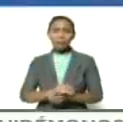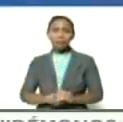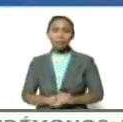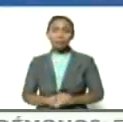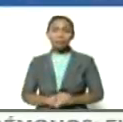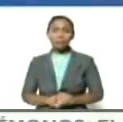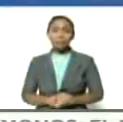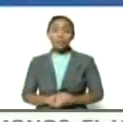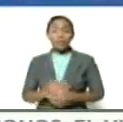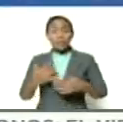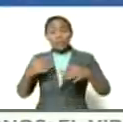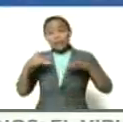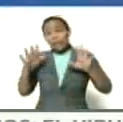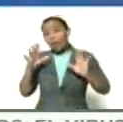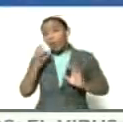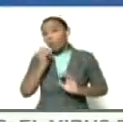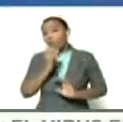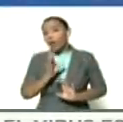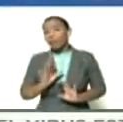así que bueno